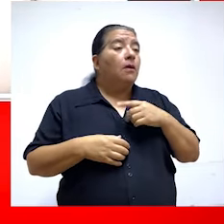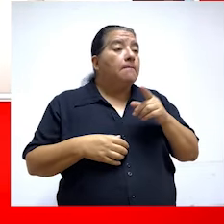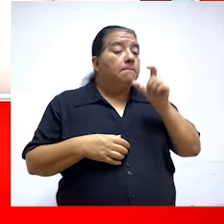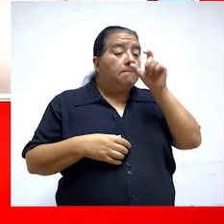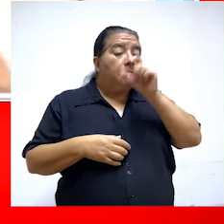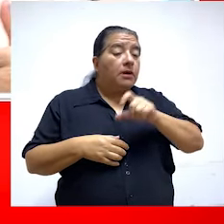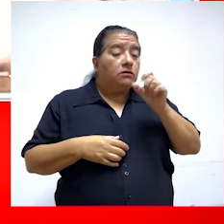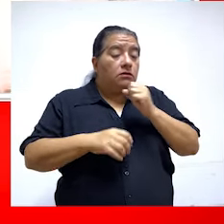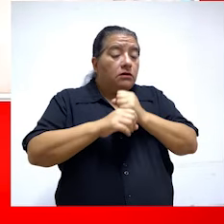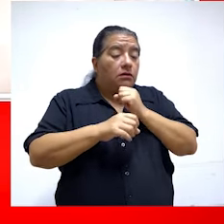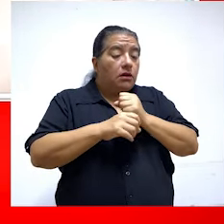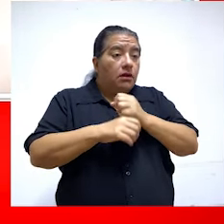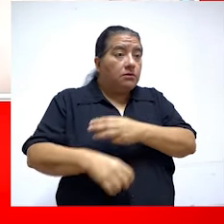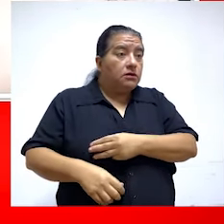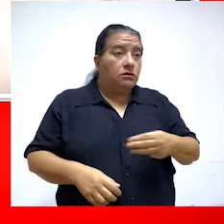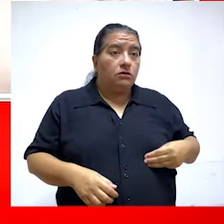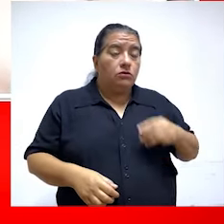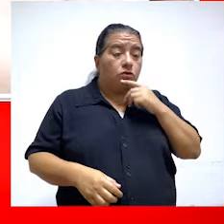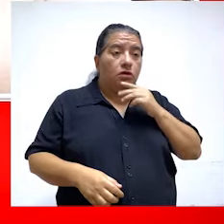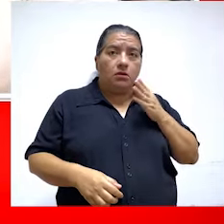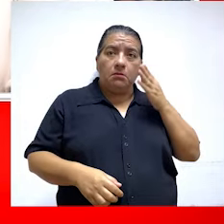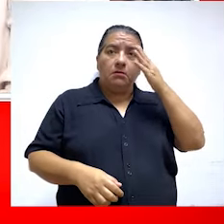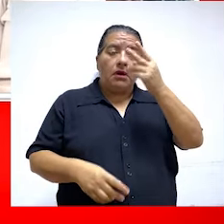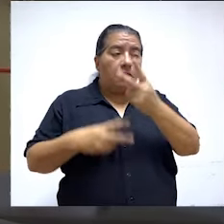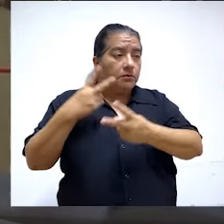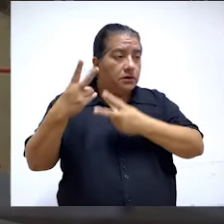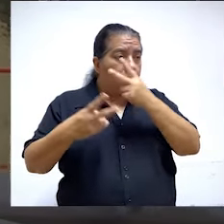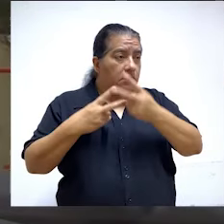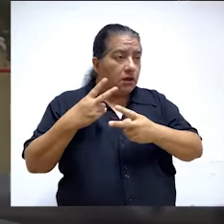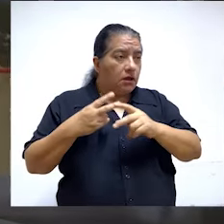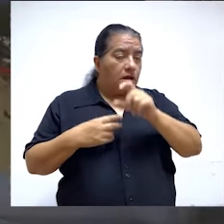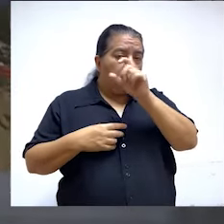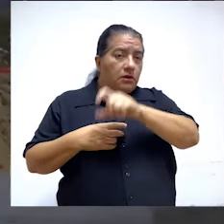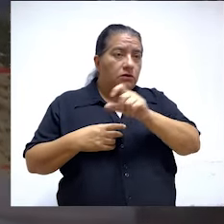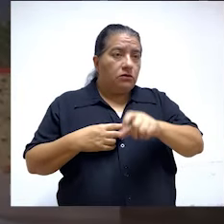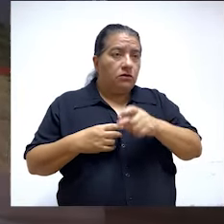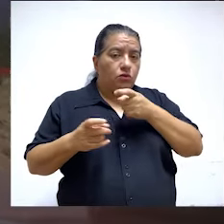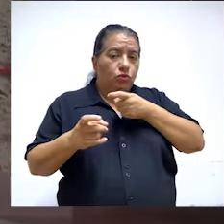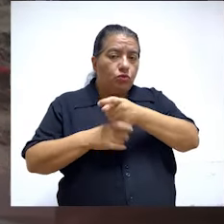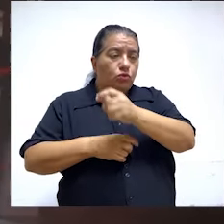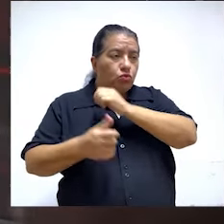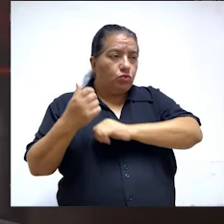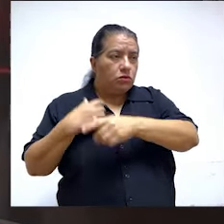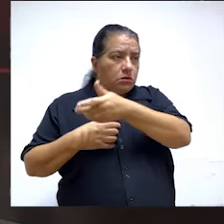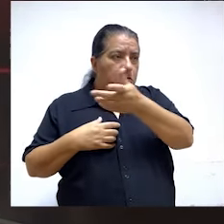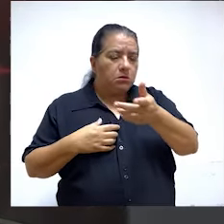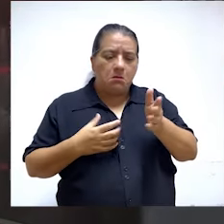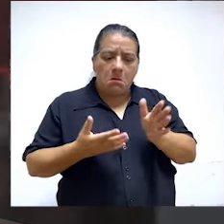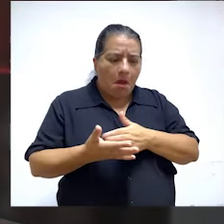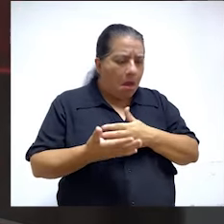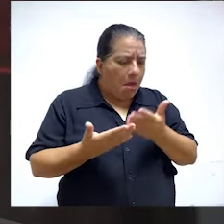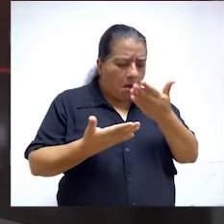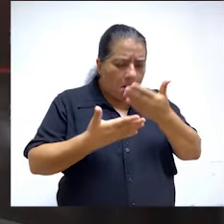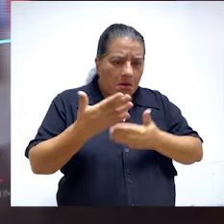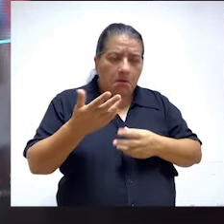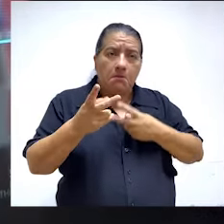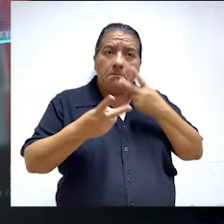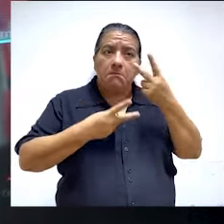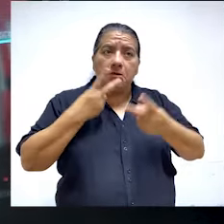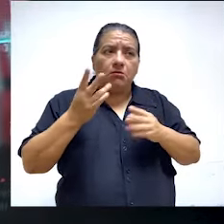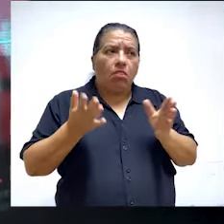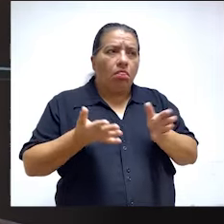de las visitas que hace el personal del Ministerio de la Mujer en las viviendas? No están registrados. Entonces, si no hay datos acá,